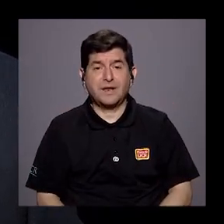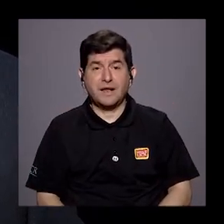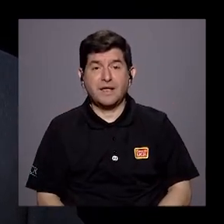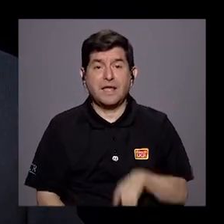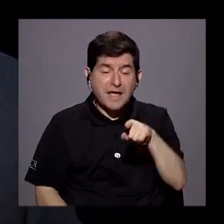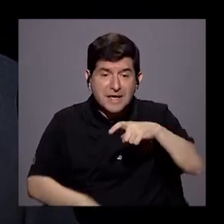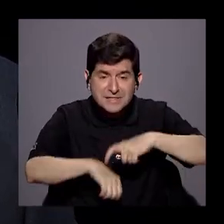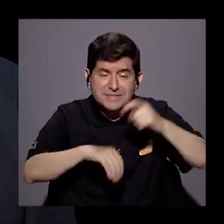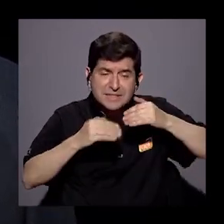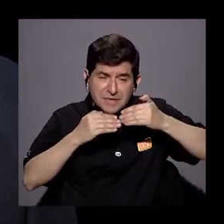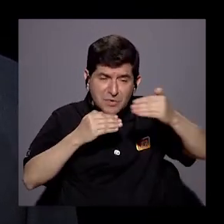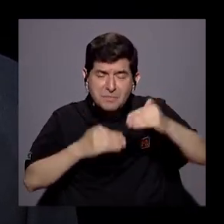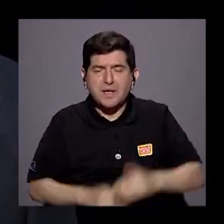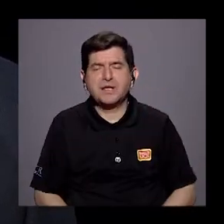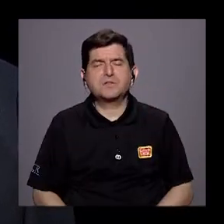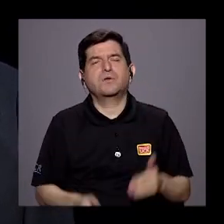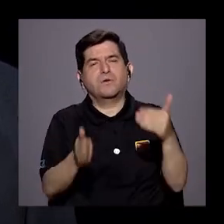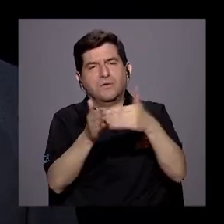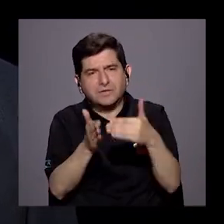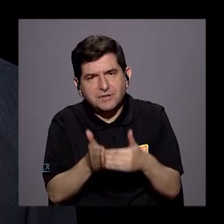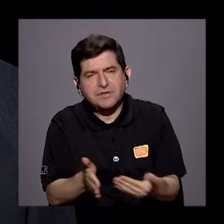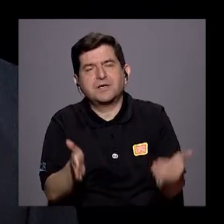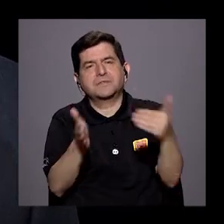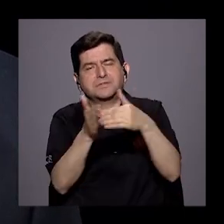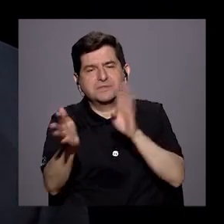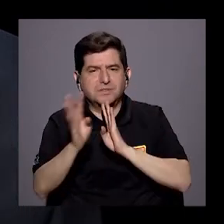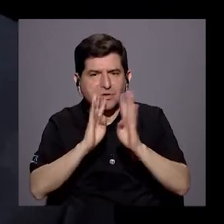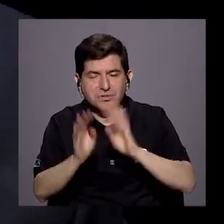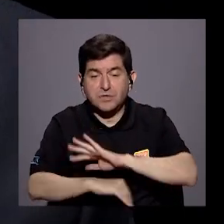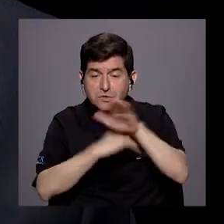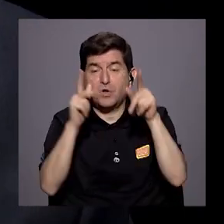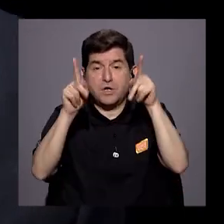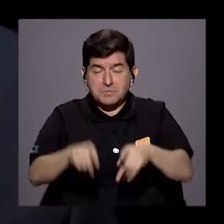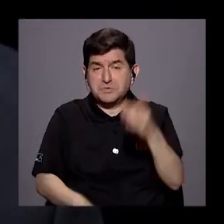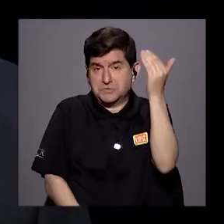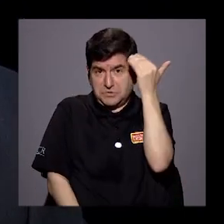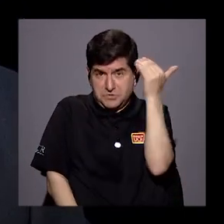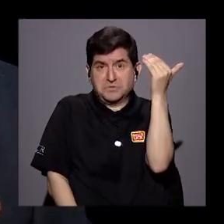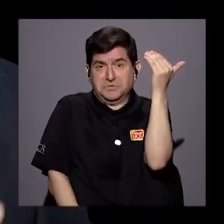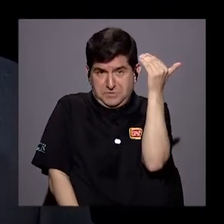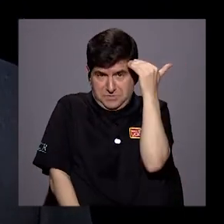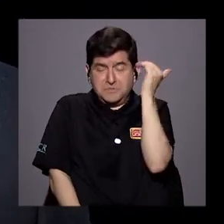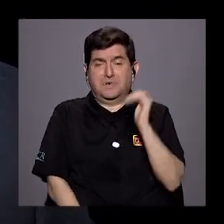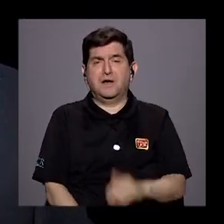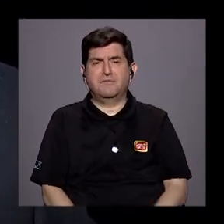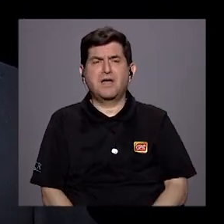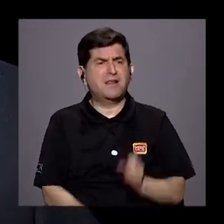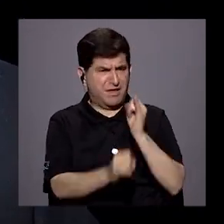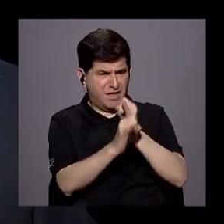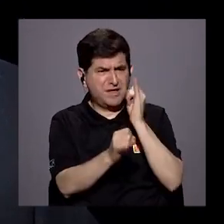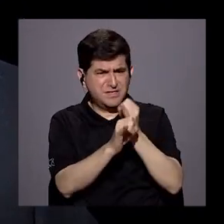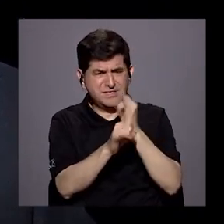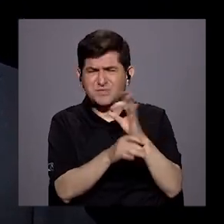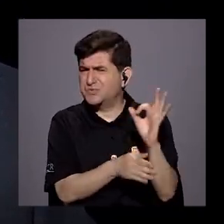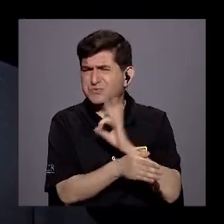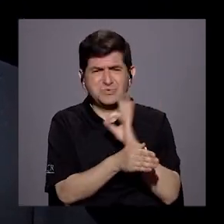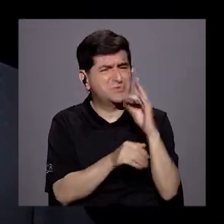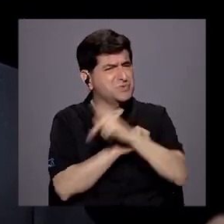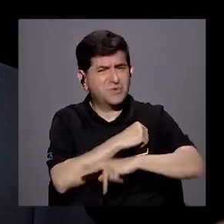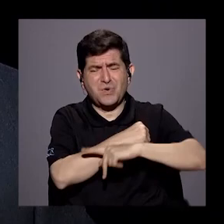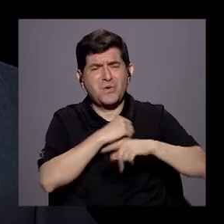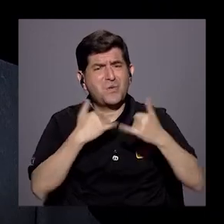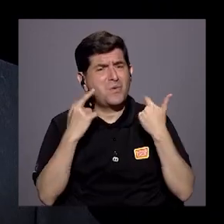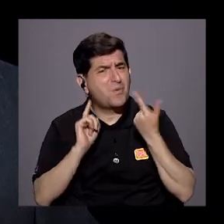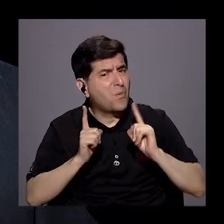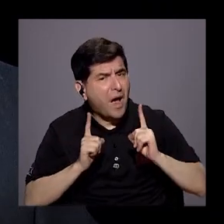cada cierto tiempo hablando de este tema. Todo el mundo sabe que son las instituciones que no funcionan en este país